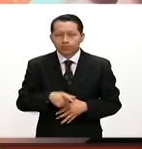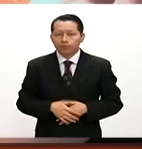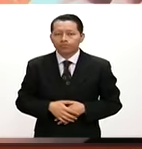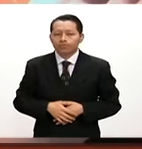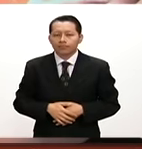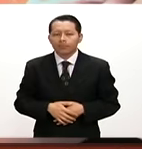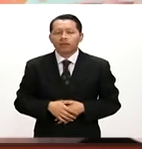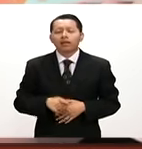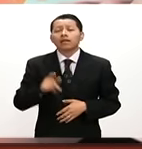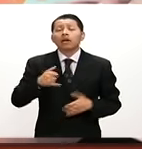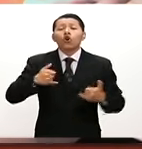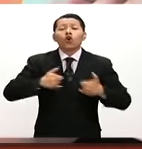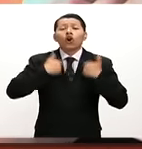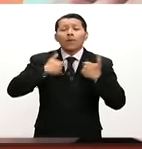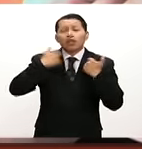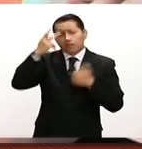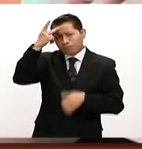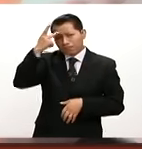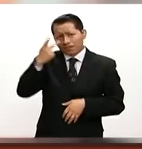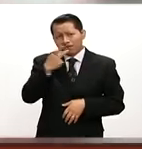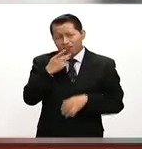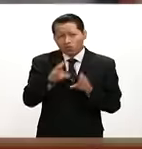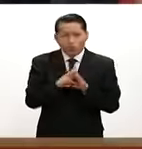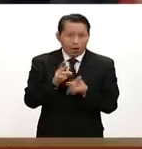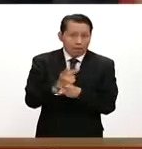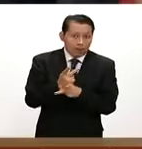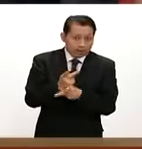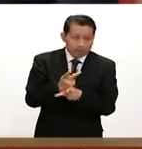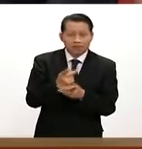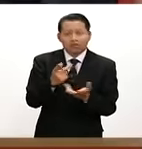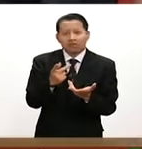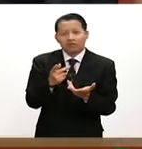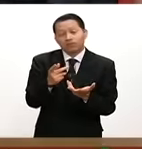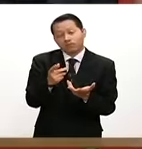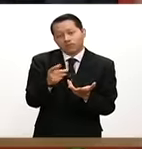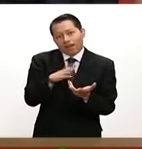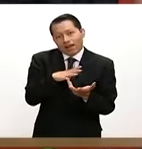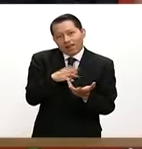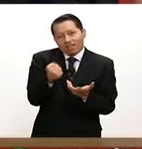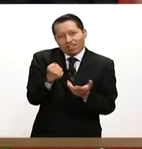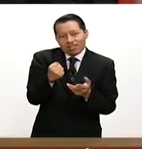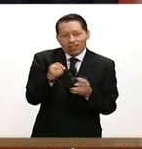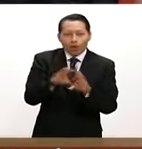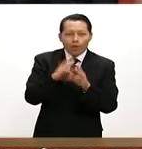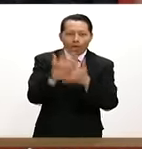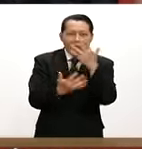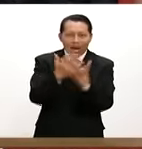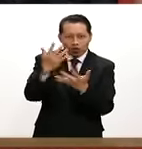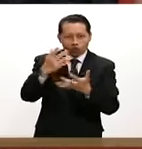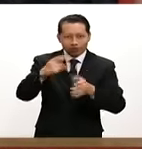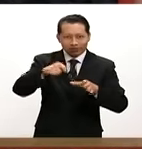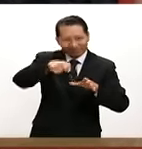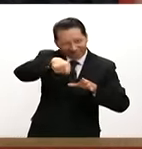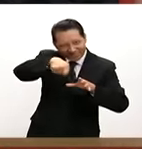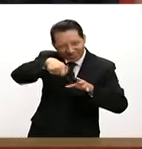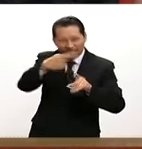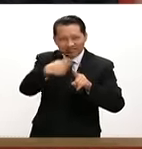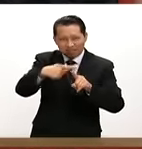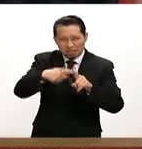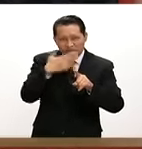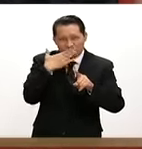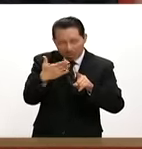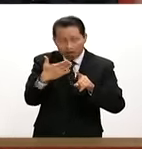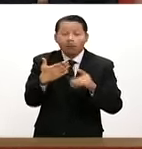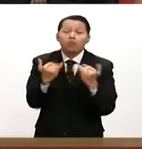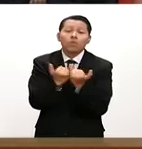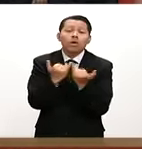El perfil de los jóvenes deben tener mucha paciencia, también muy buen pulso, deben ser gente con muchas habilidades para poder